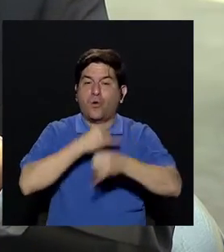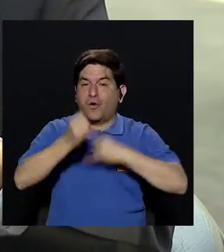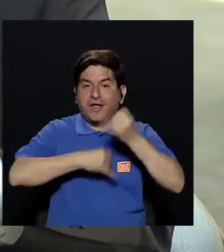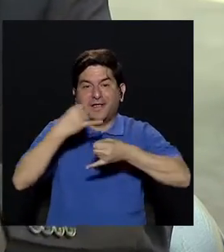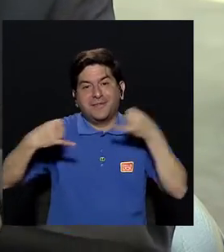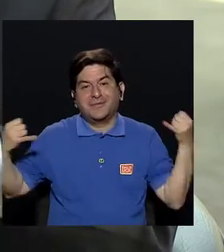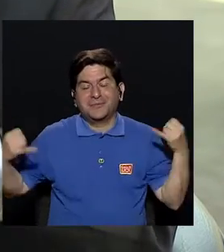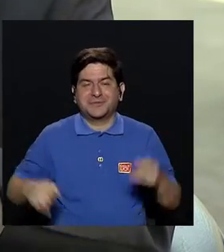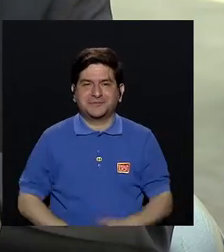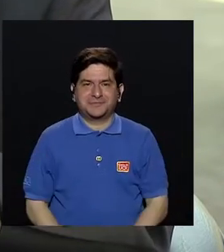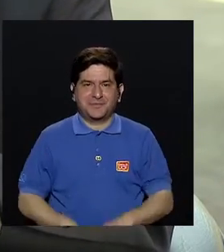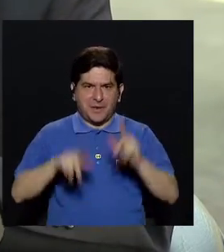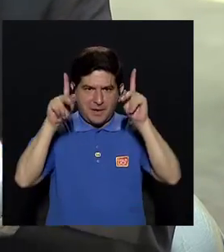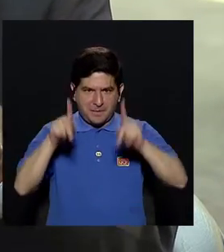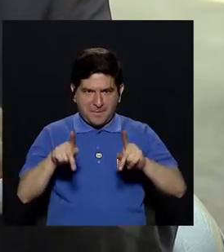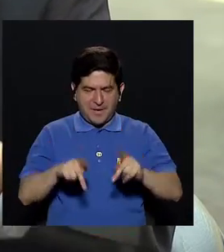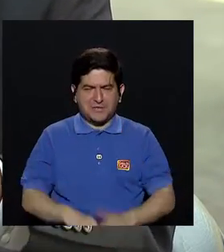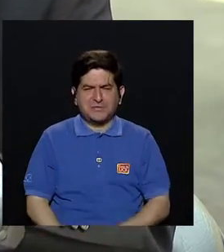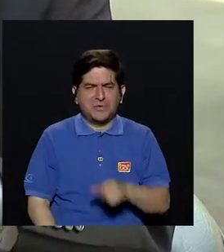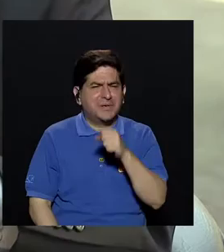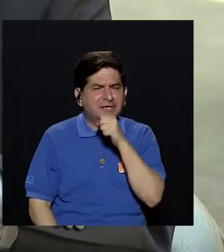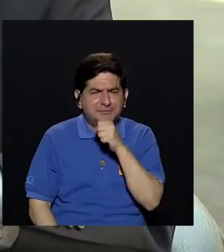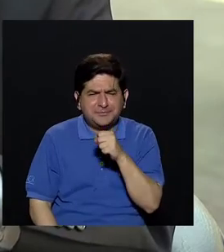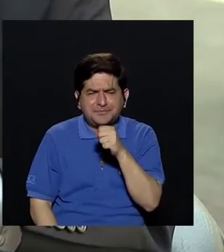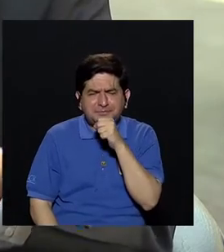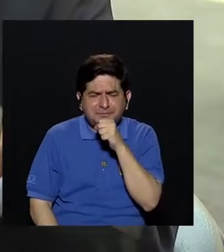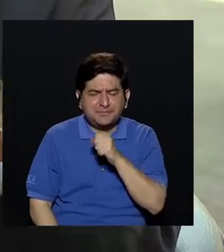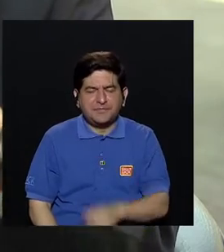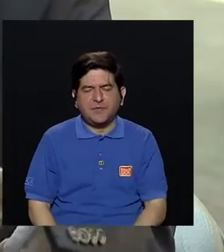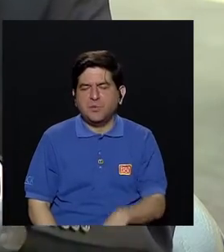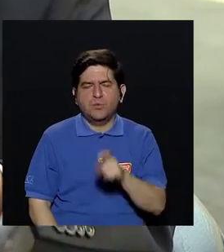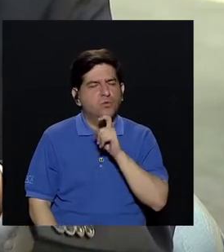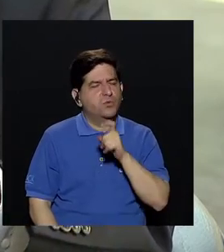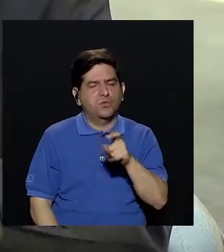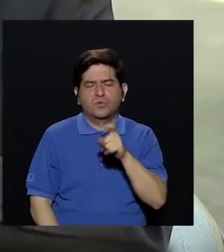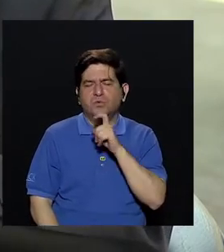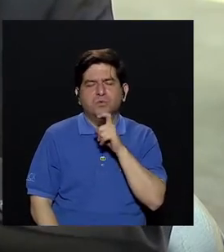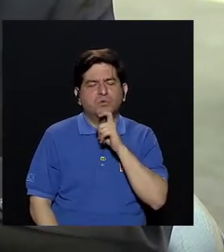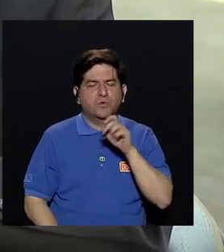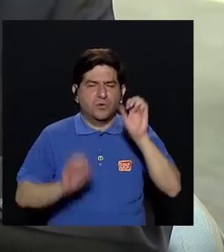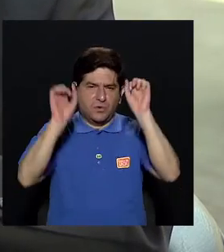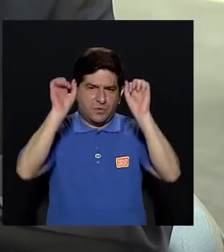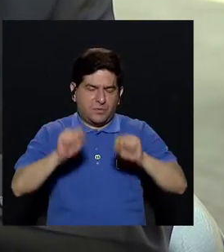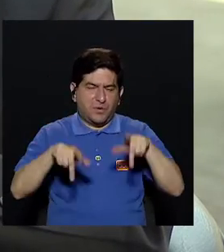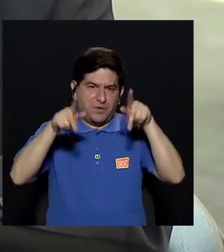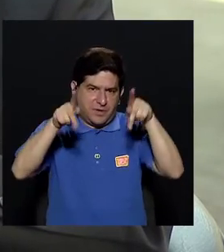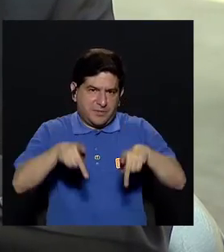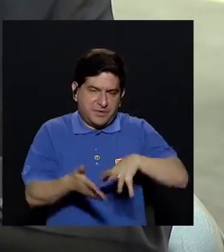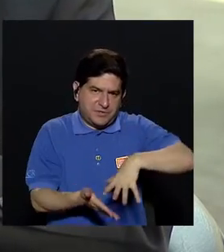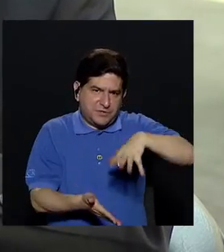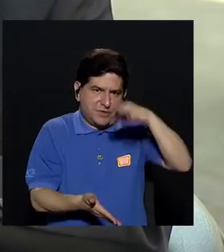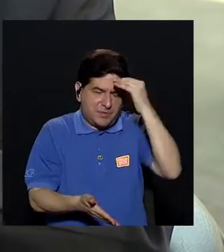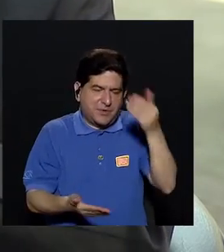idiomas. Una persona, entre más vieja sea, más dificultades va a tener para aprender un nuevo